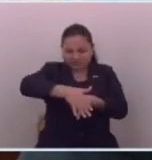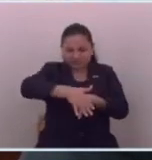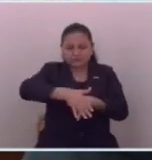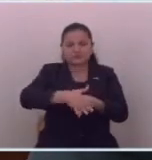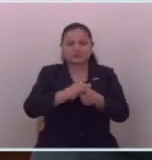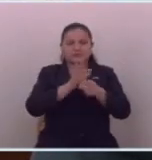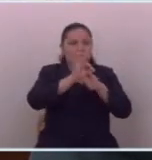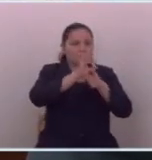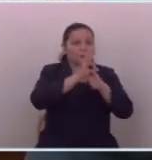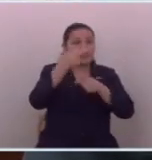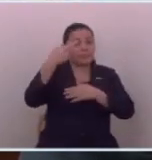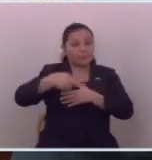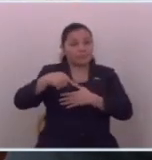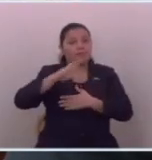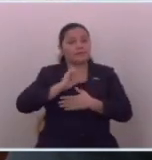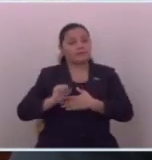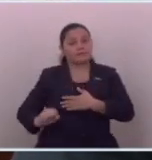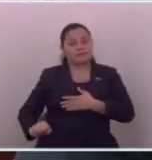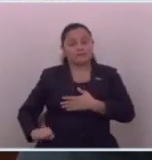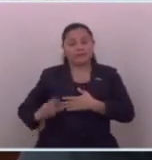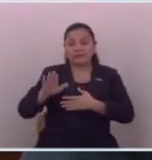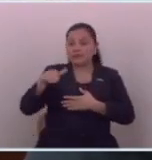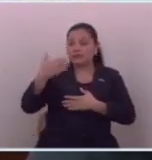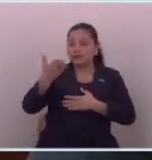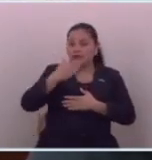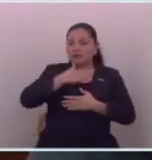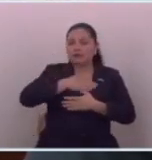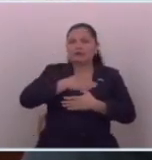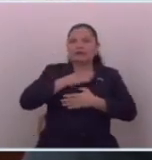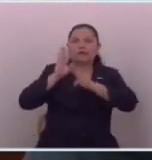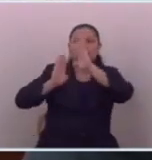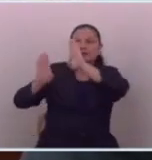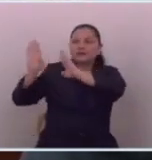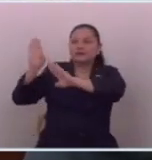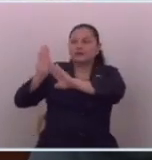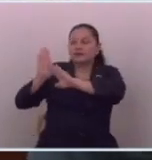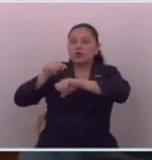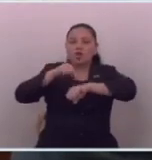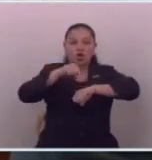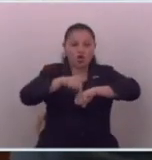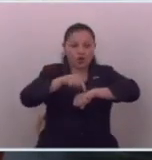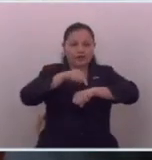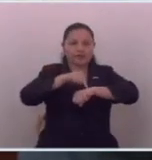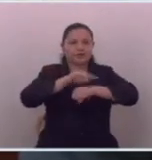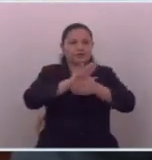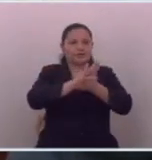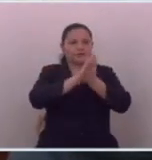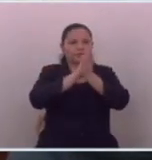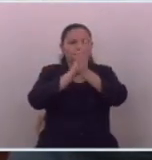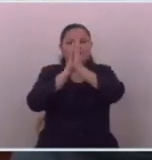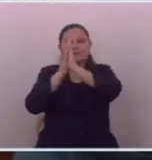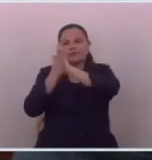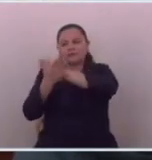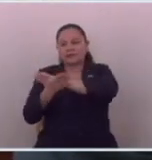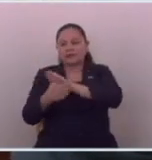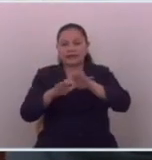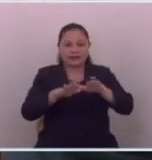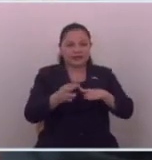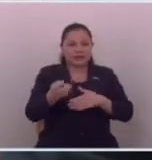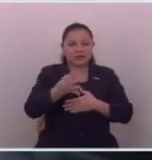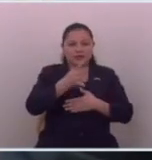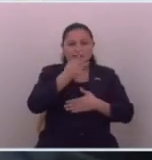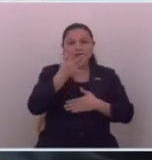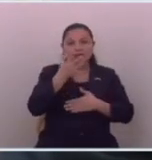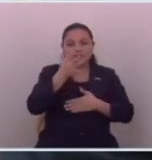funcionado la realidad de El Salvador. De ahí venimos. Pero los tiempos van cambiando y gracias a las nuevas